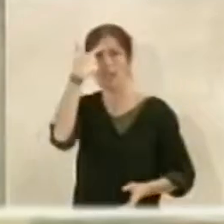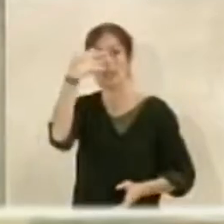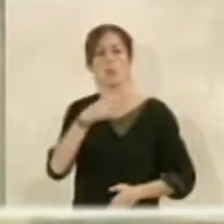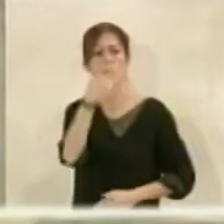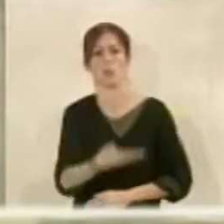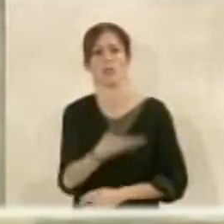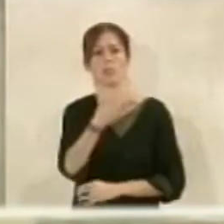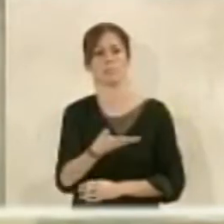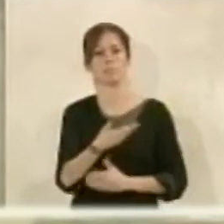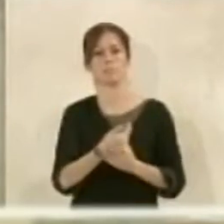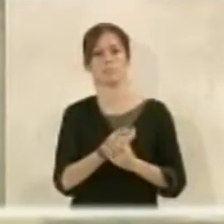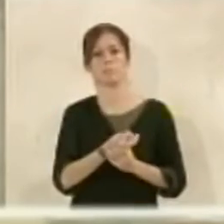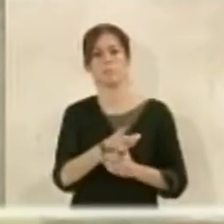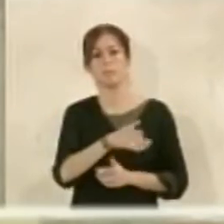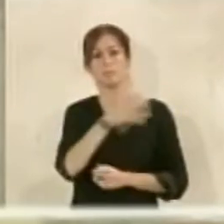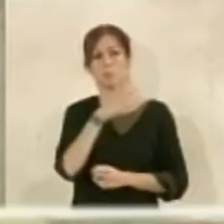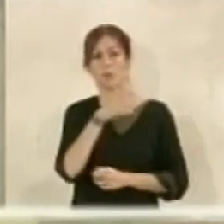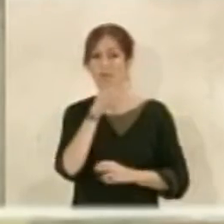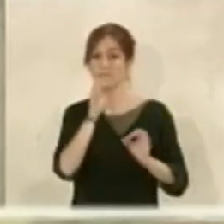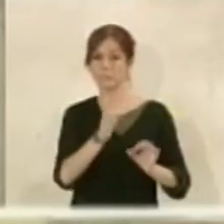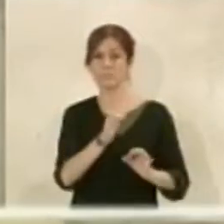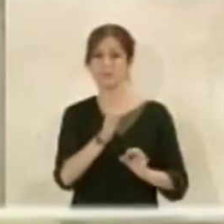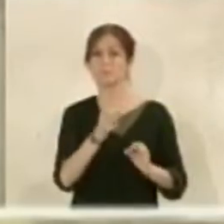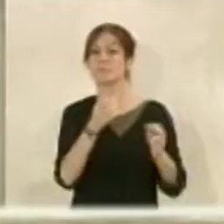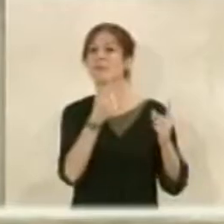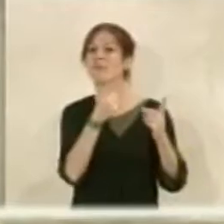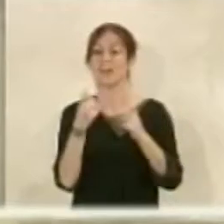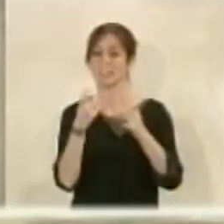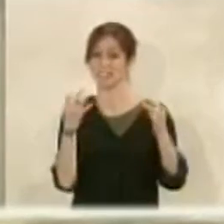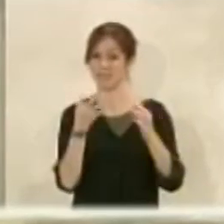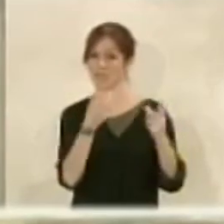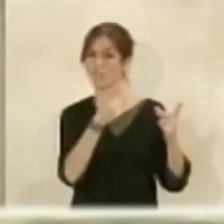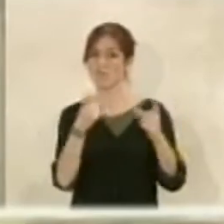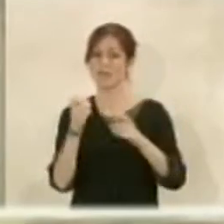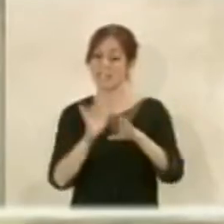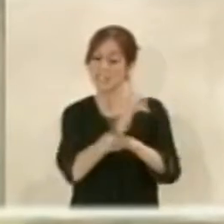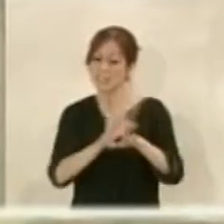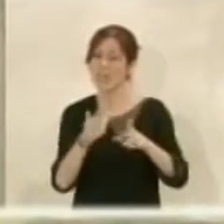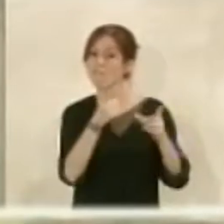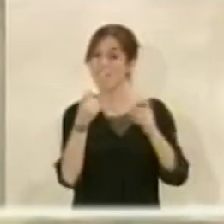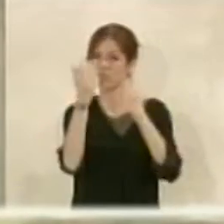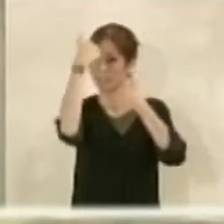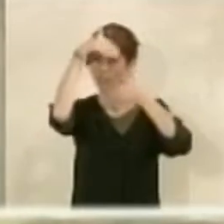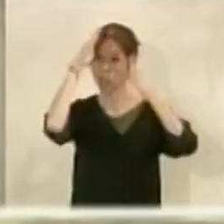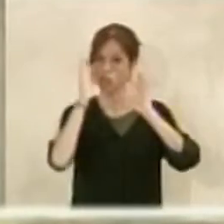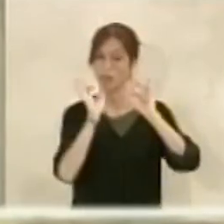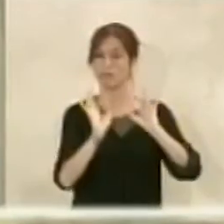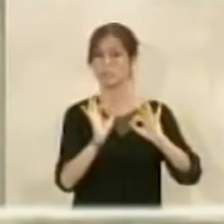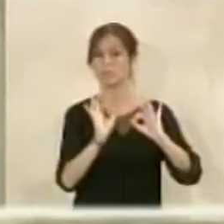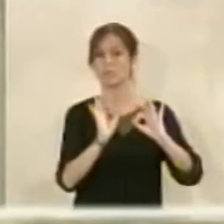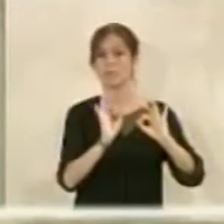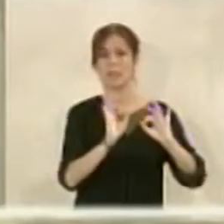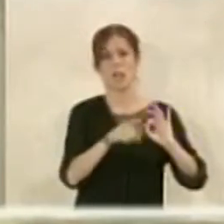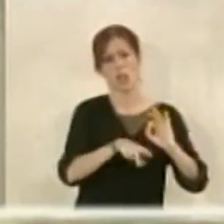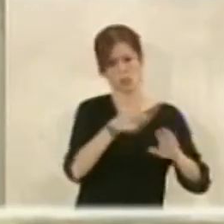hay lugar porque para esto una falta de atención una falta de sensibilidad importante y sin embargo